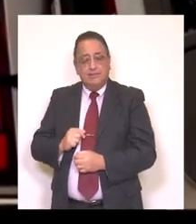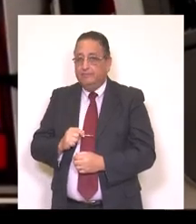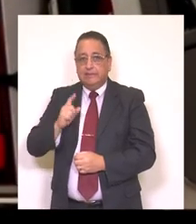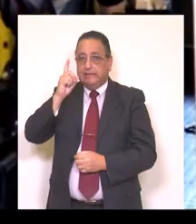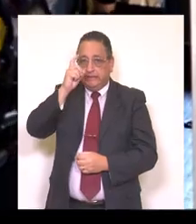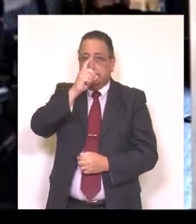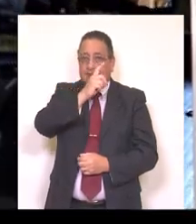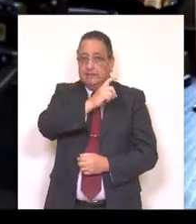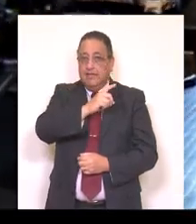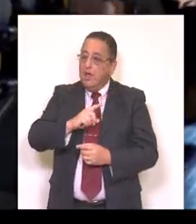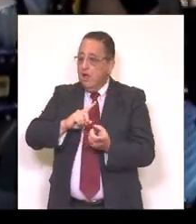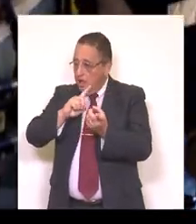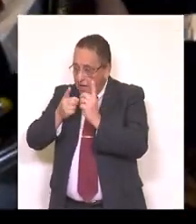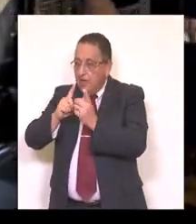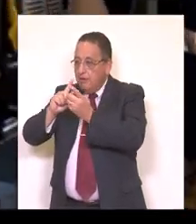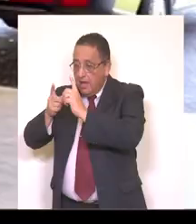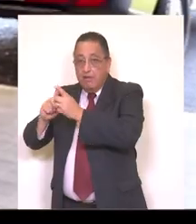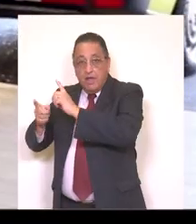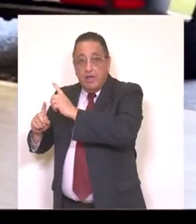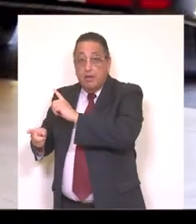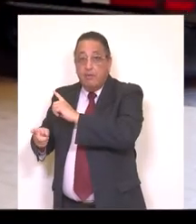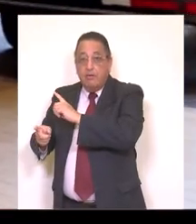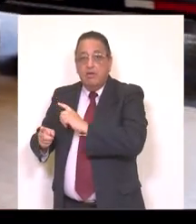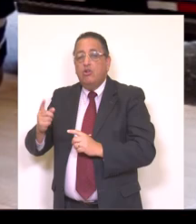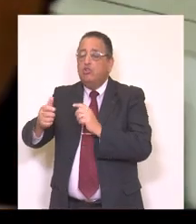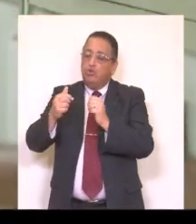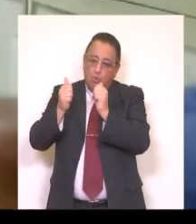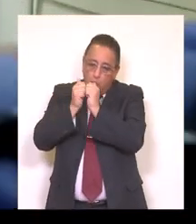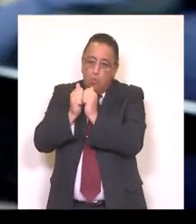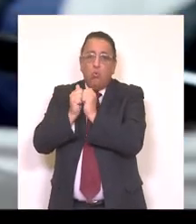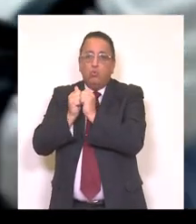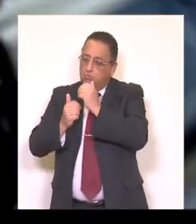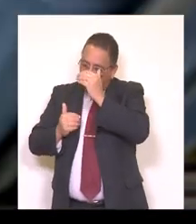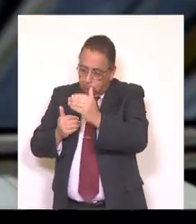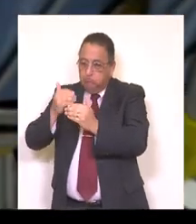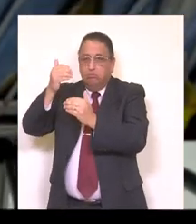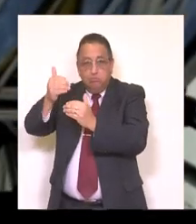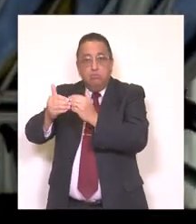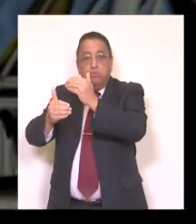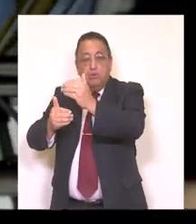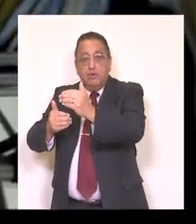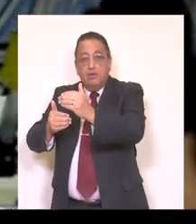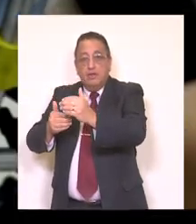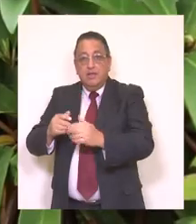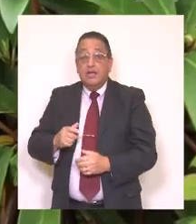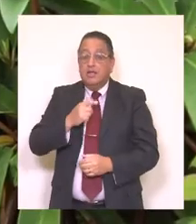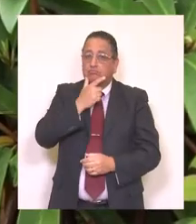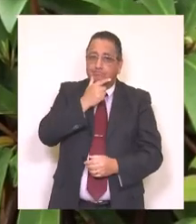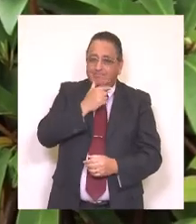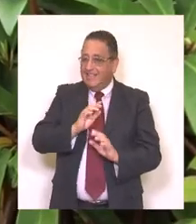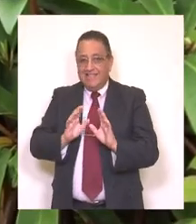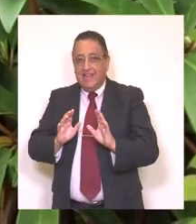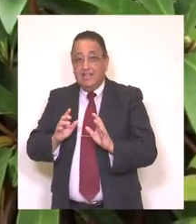fácil y que posiblemente van a cambiar muchas cosas pero juntos podemos salir adelante. Sin